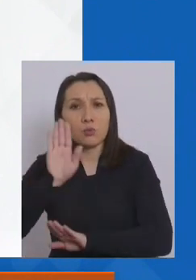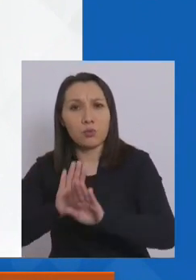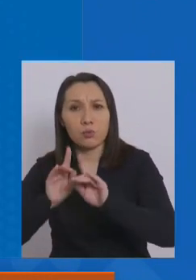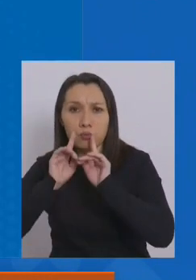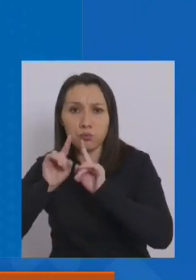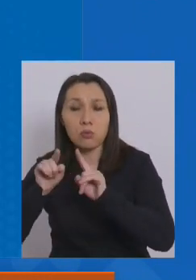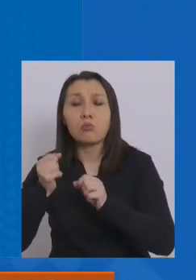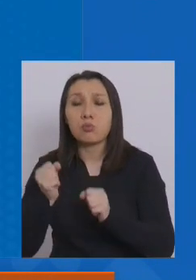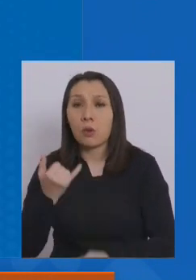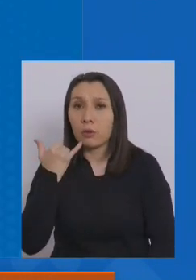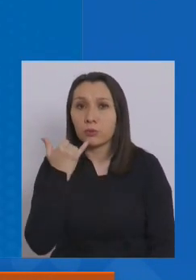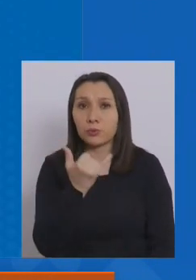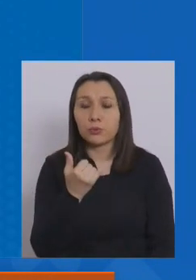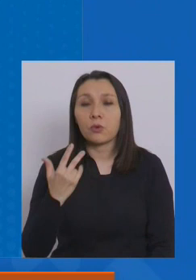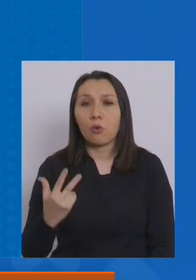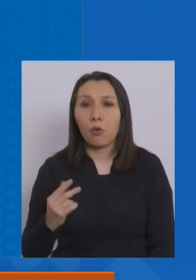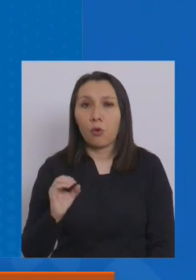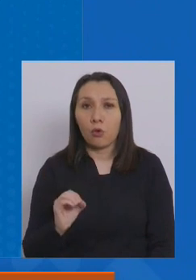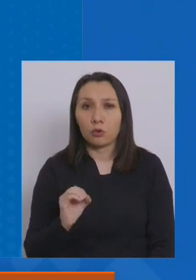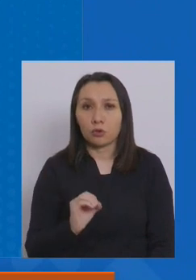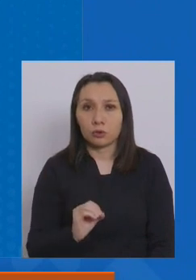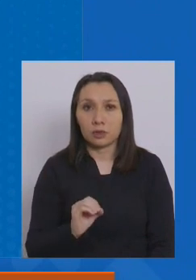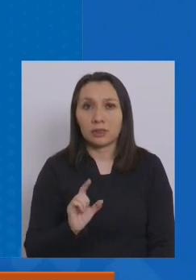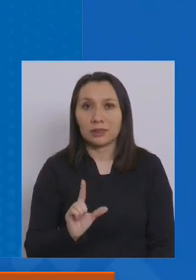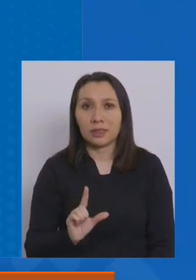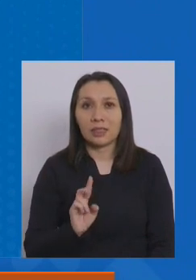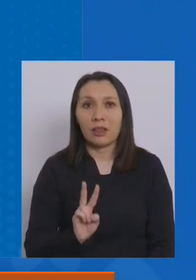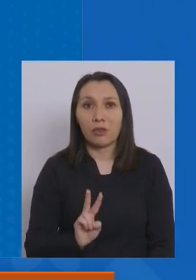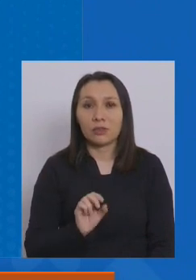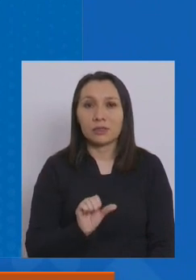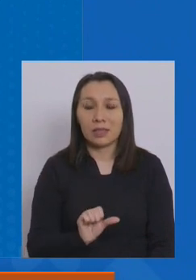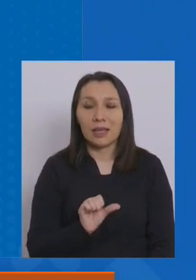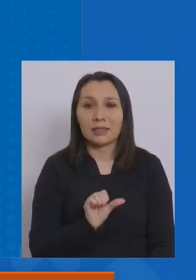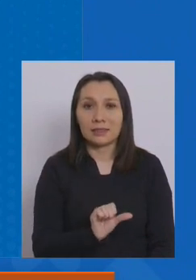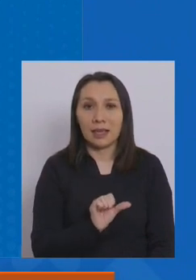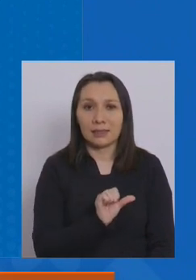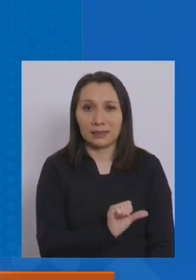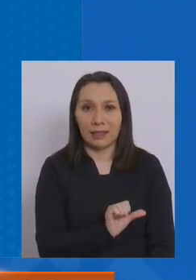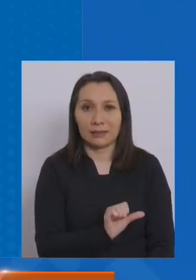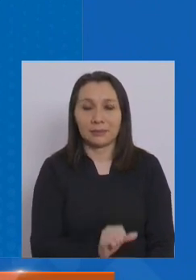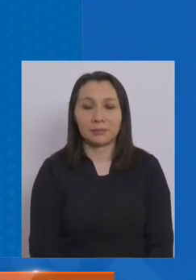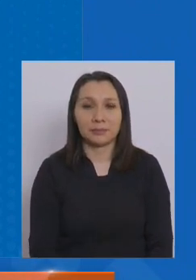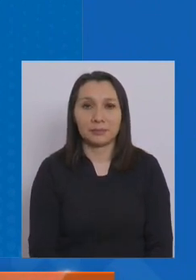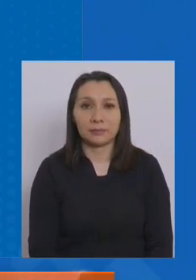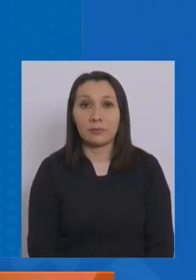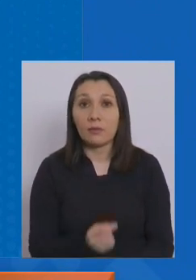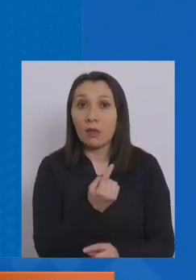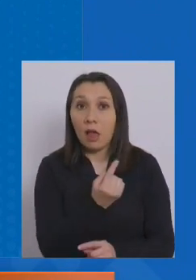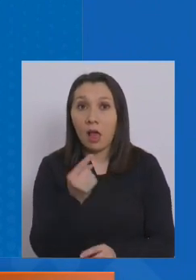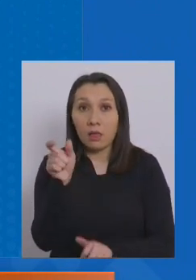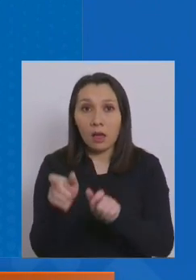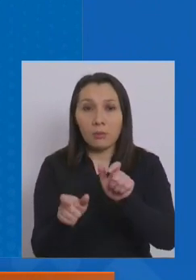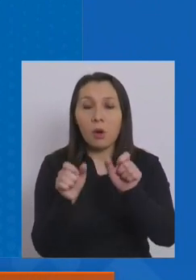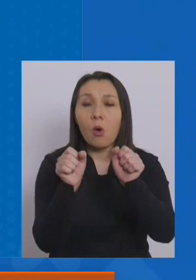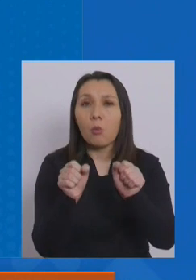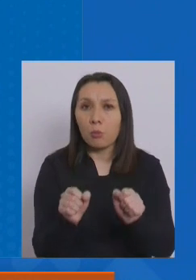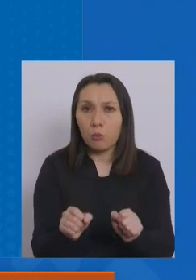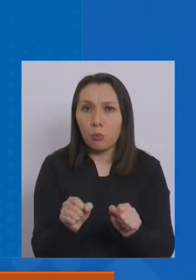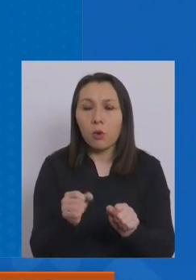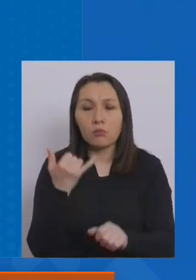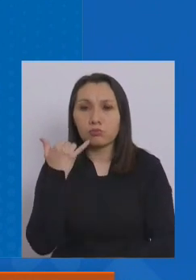existe el teléfono, que es el 800-726-666, para que cada persona pueda